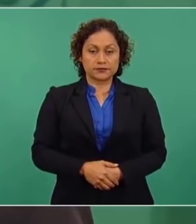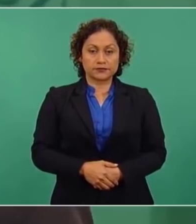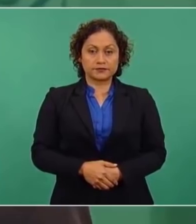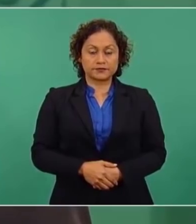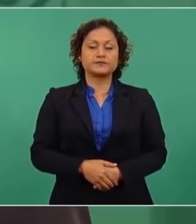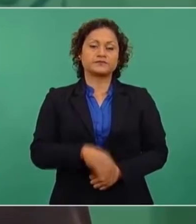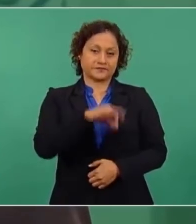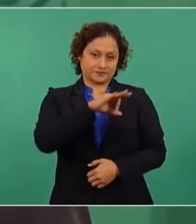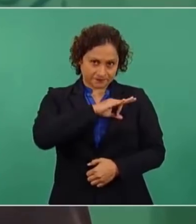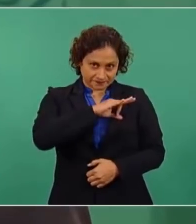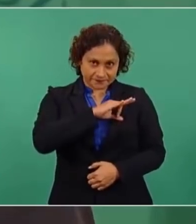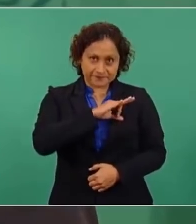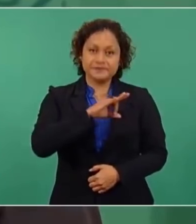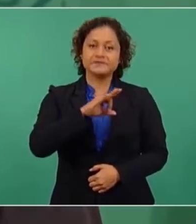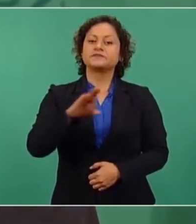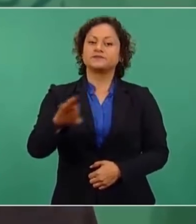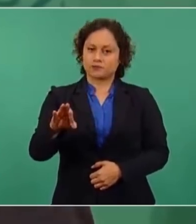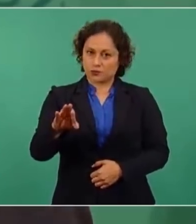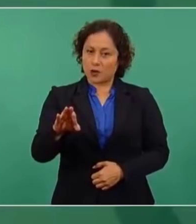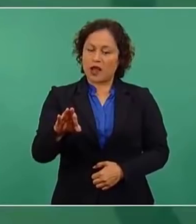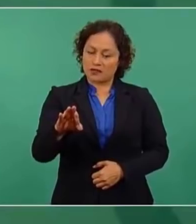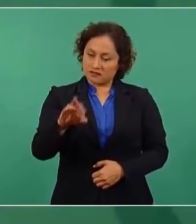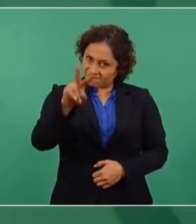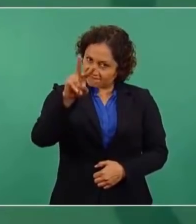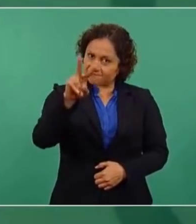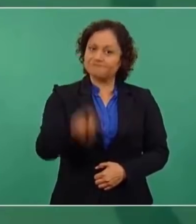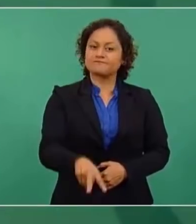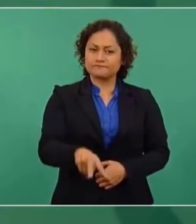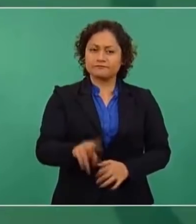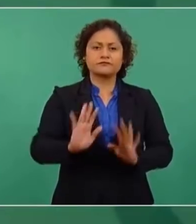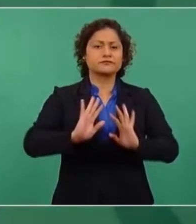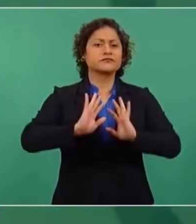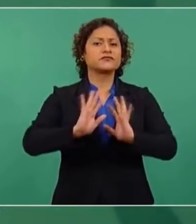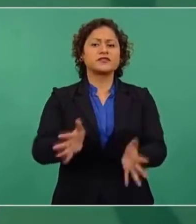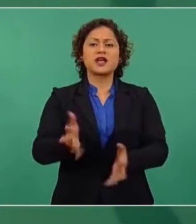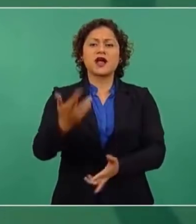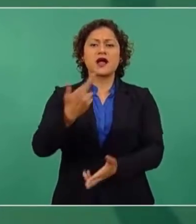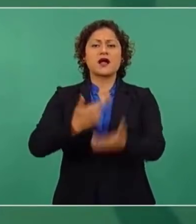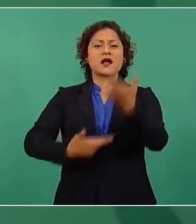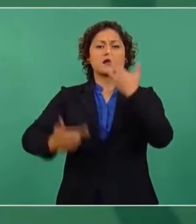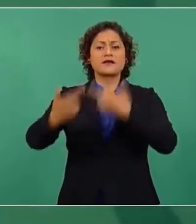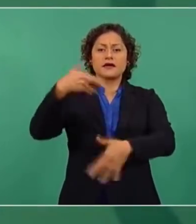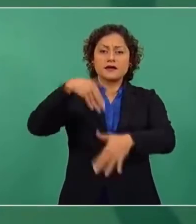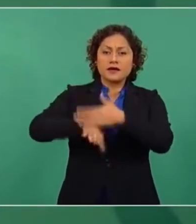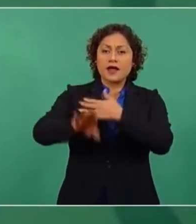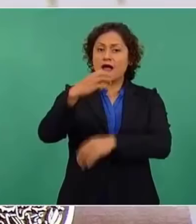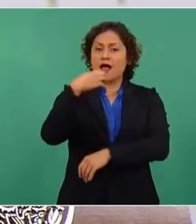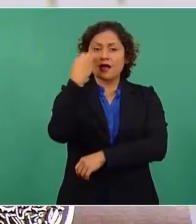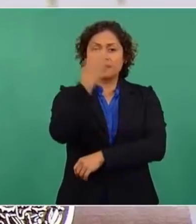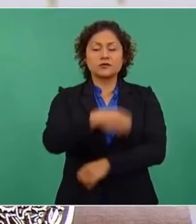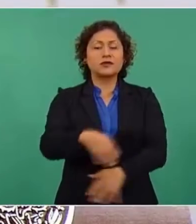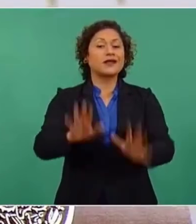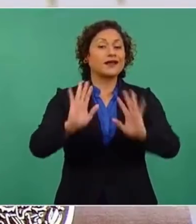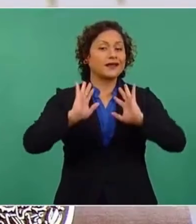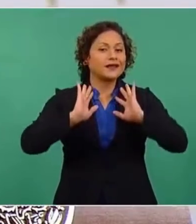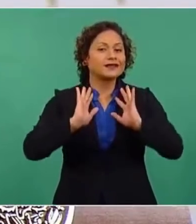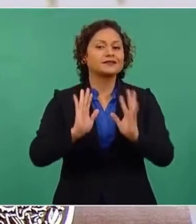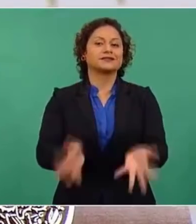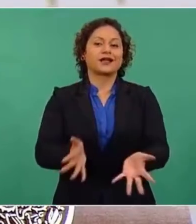puede ir a la escuela, hay que reabrir las escuelas, es